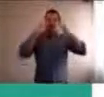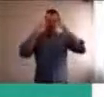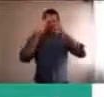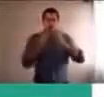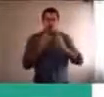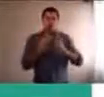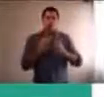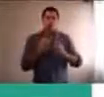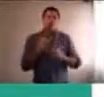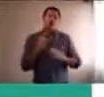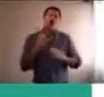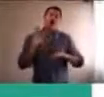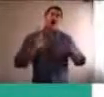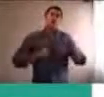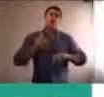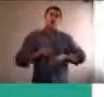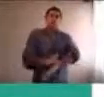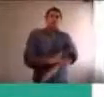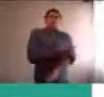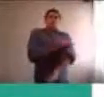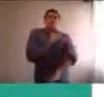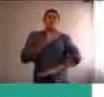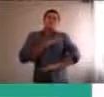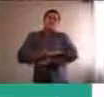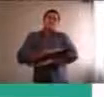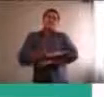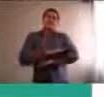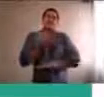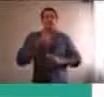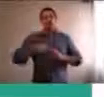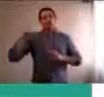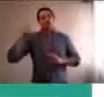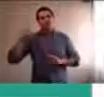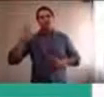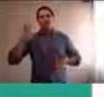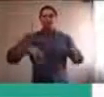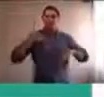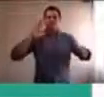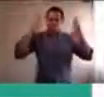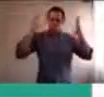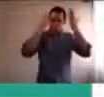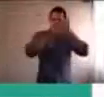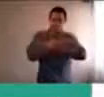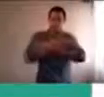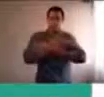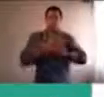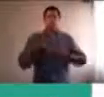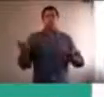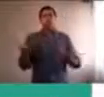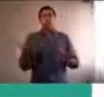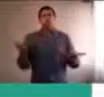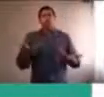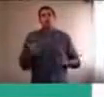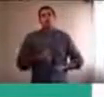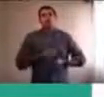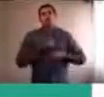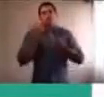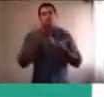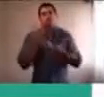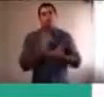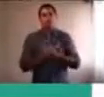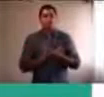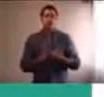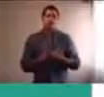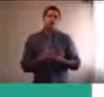básicas, y después están las otras, y ahí es donde se confunden, poquitito, la manera en que se manifiestan, entonces, alguien puede estar,